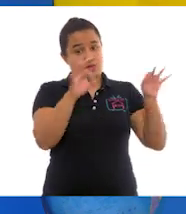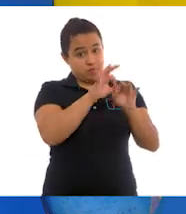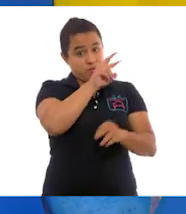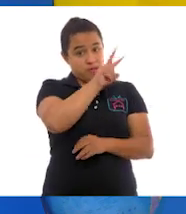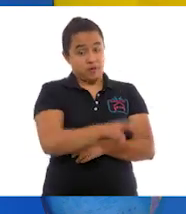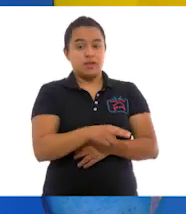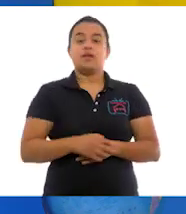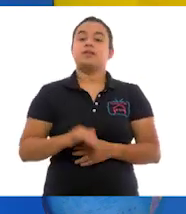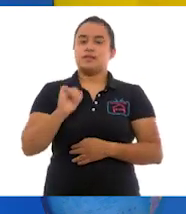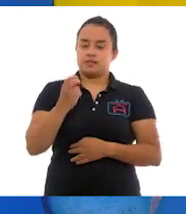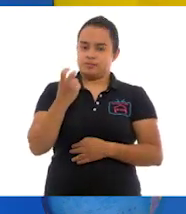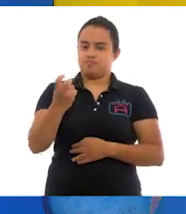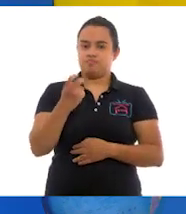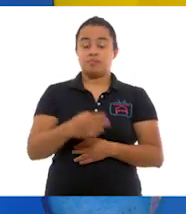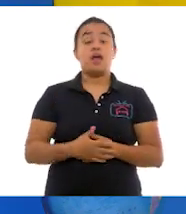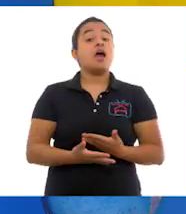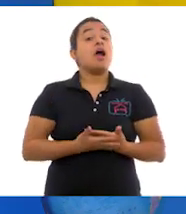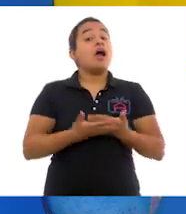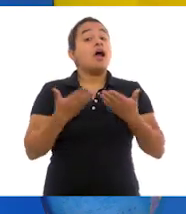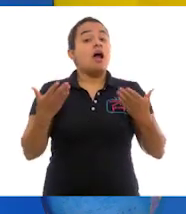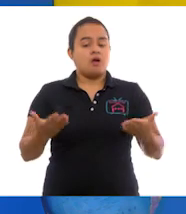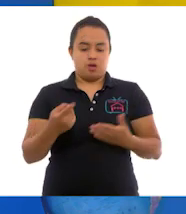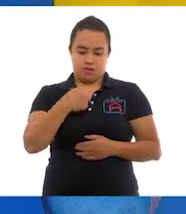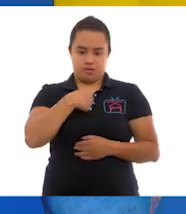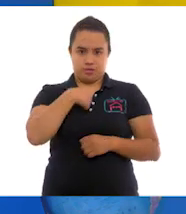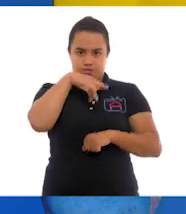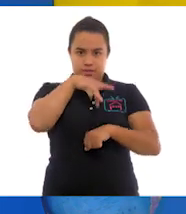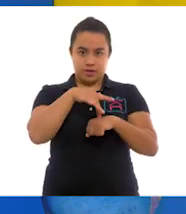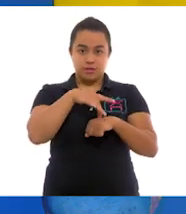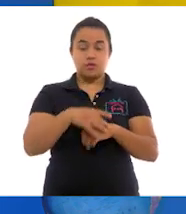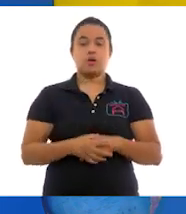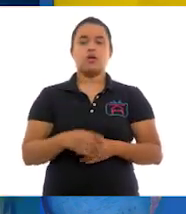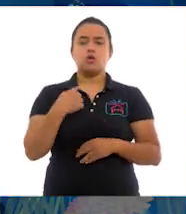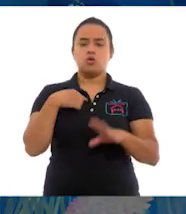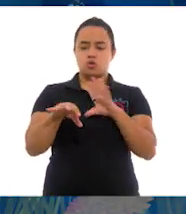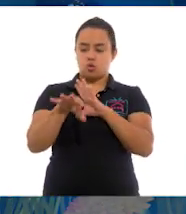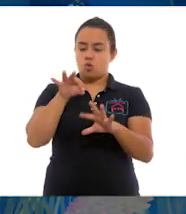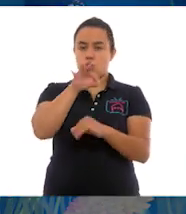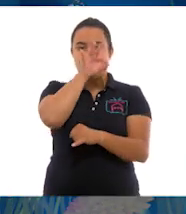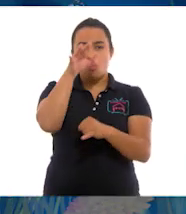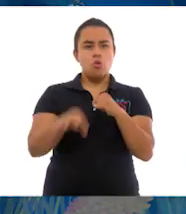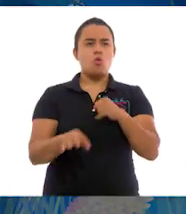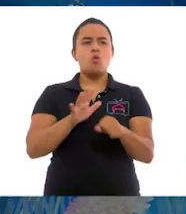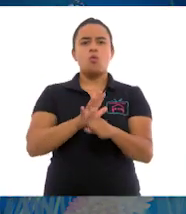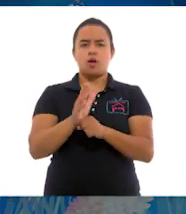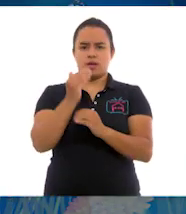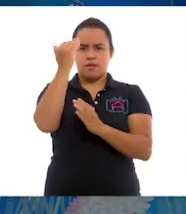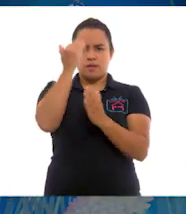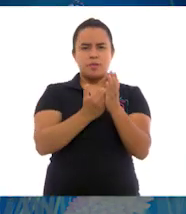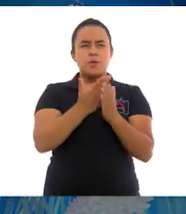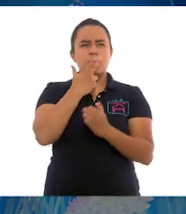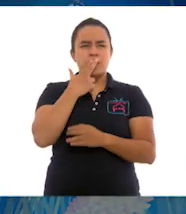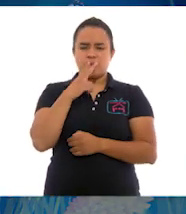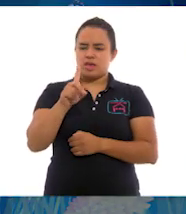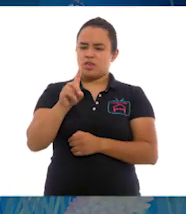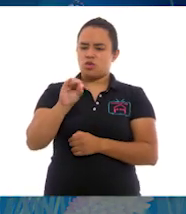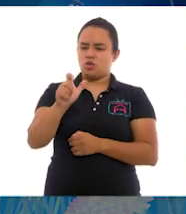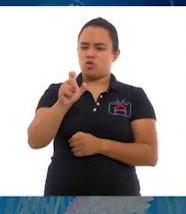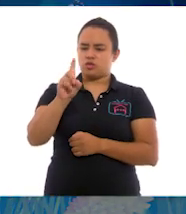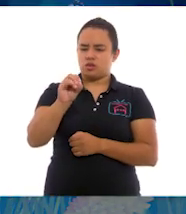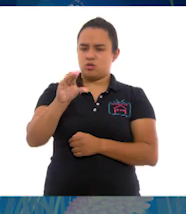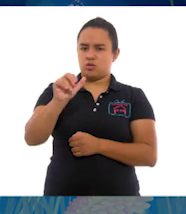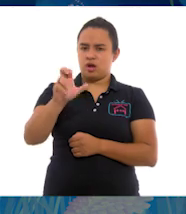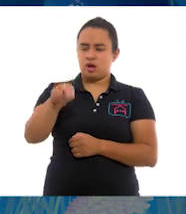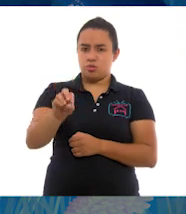¿verdad, maestra? Exacto. bien, ahora es mi turno y voy a escoger la última, que es reducir las emisiones de dióxido de carbono